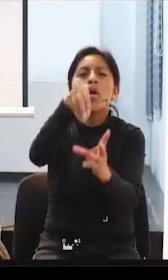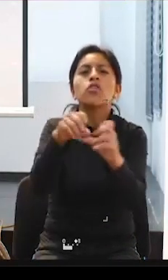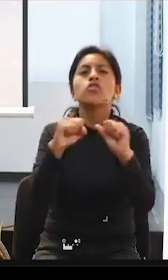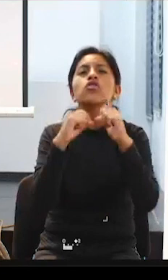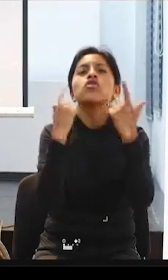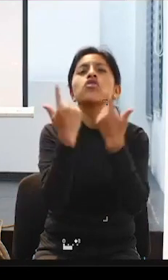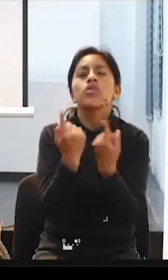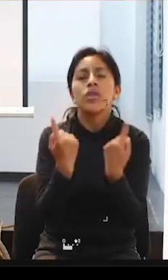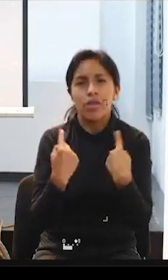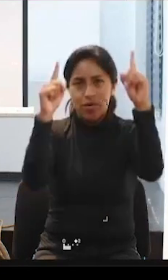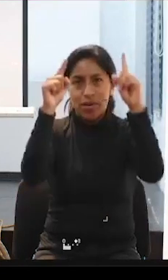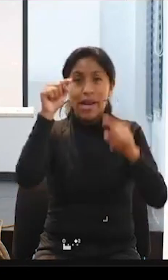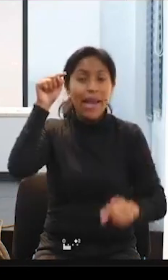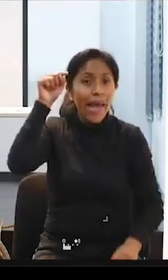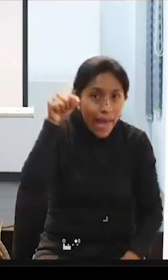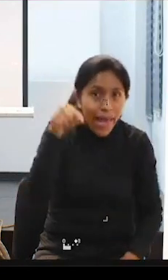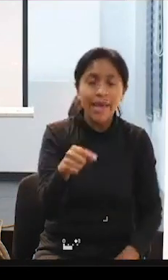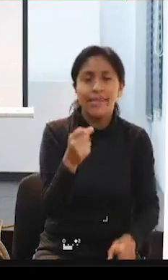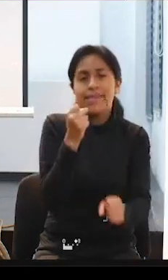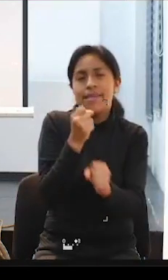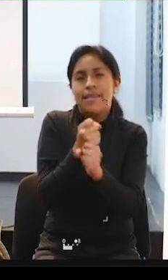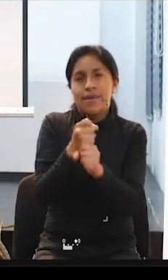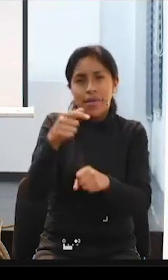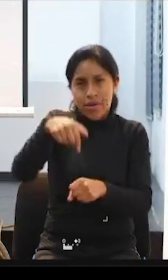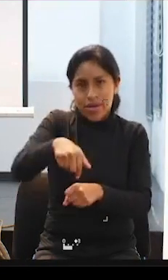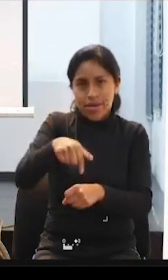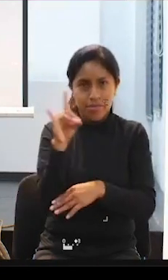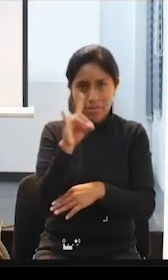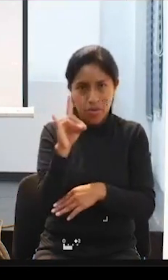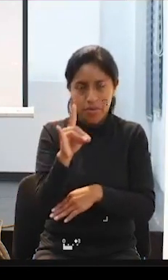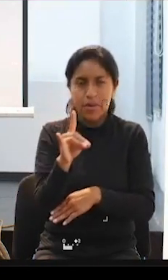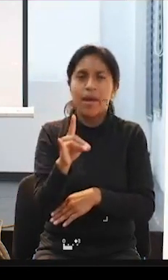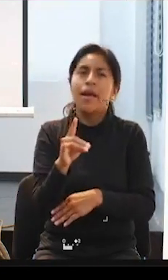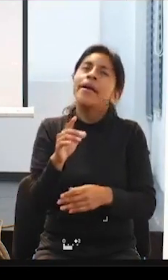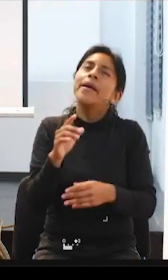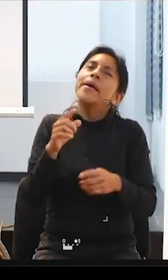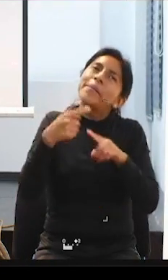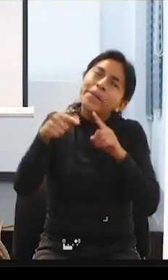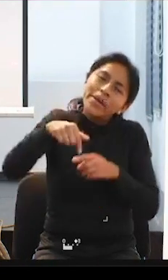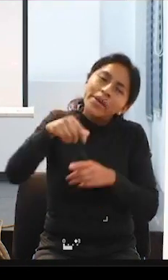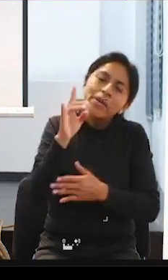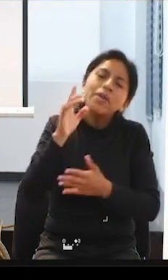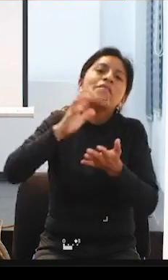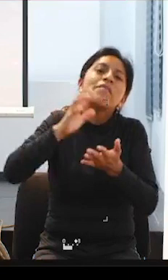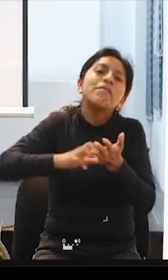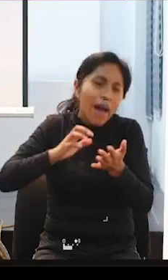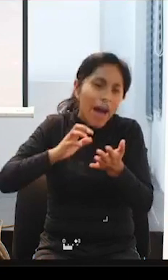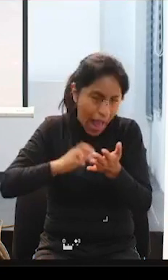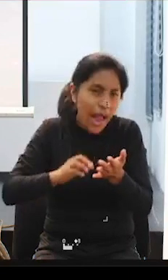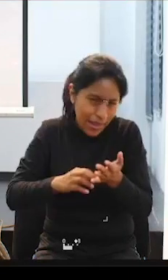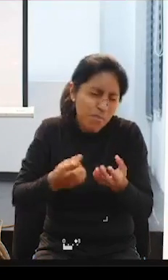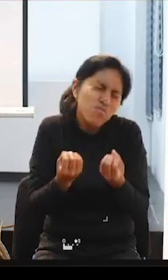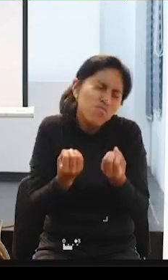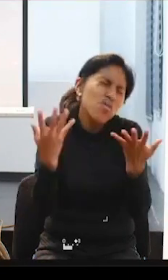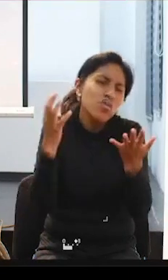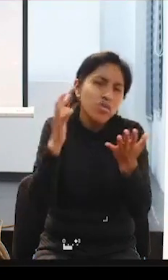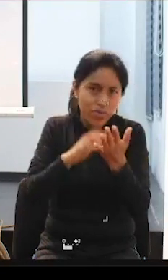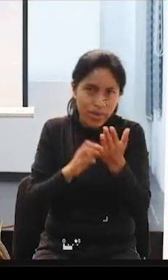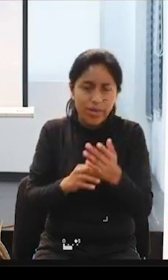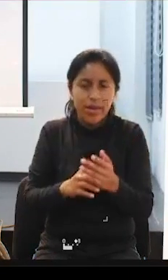Ese es el trabajo que hemos estado realizando aquí en Bolivia. Creo que nos falta mucho. Ah, bueno, también creo que es relevante hablar.